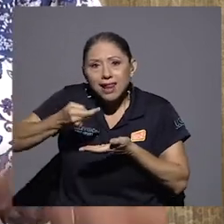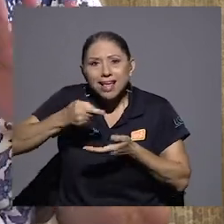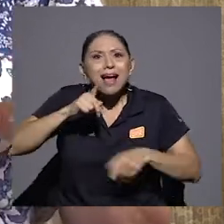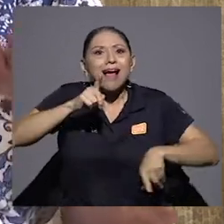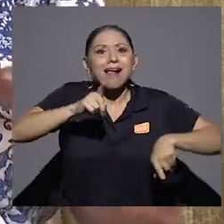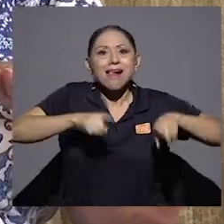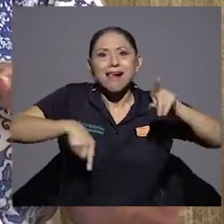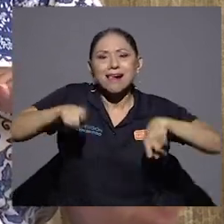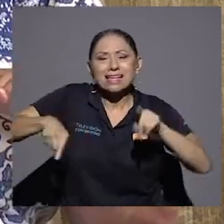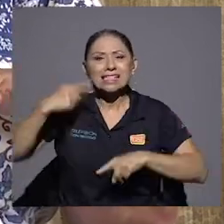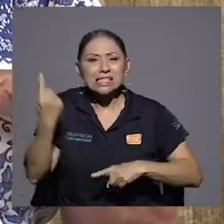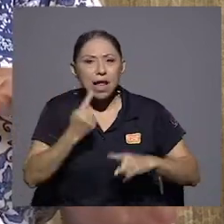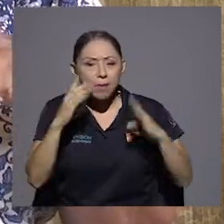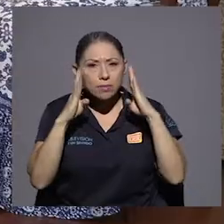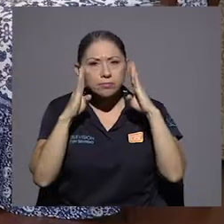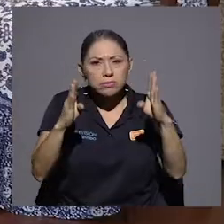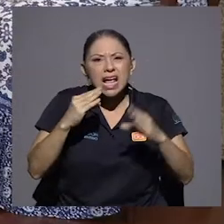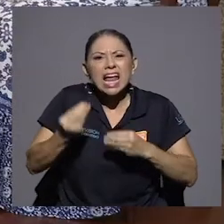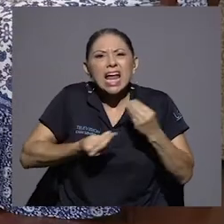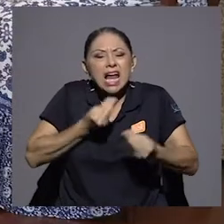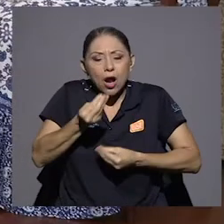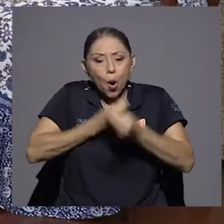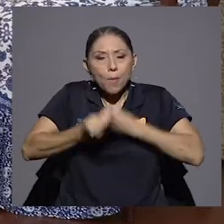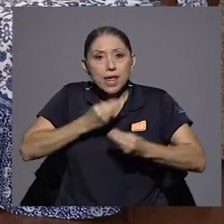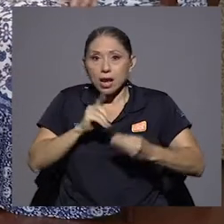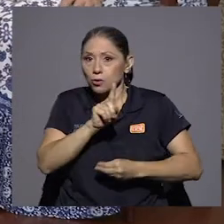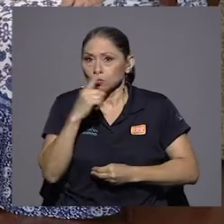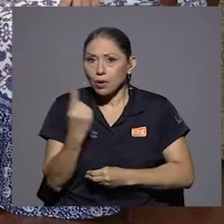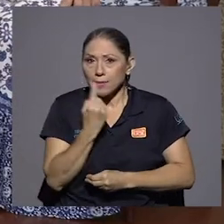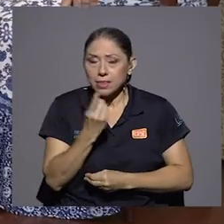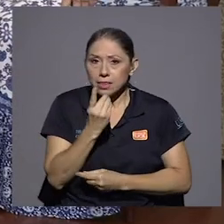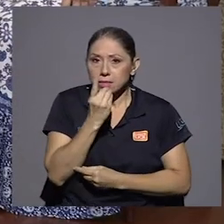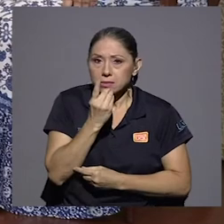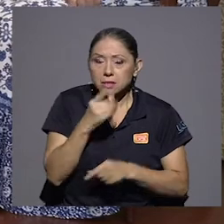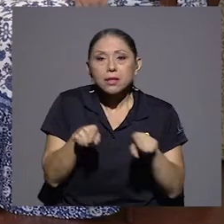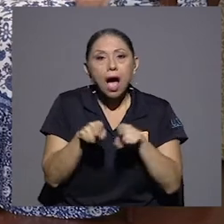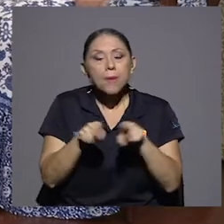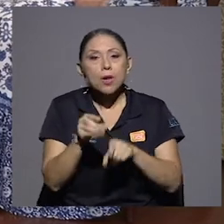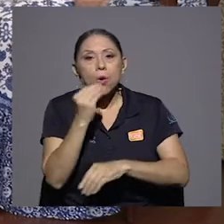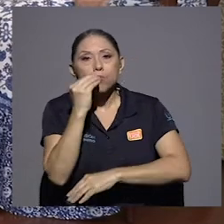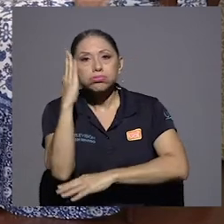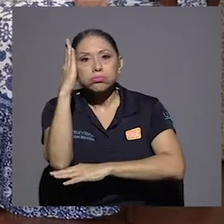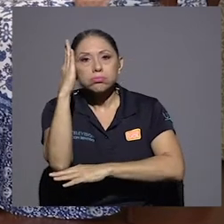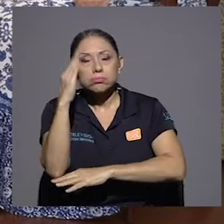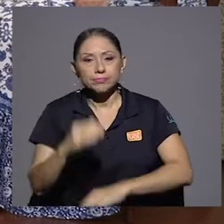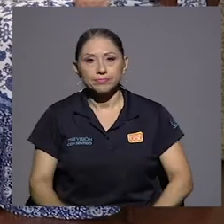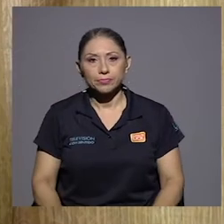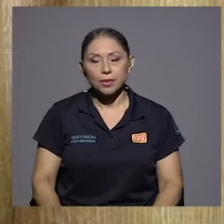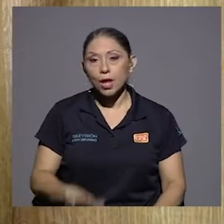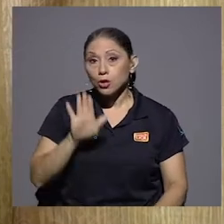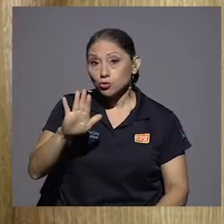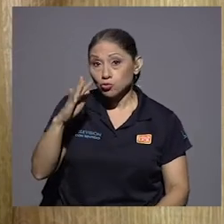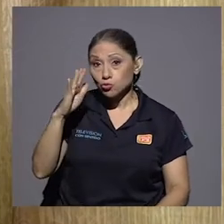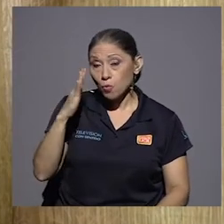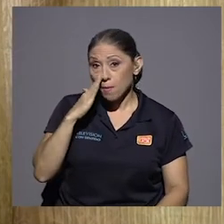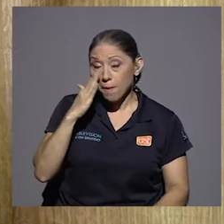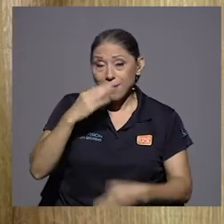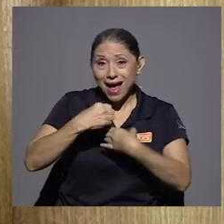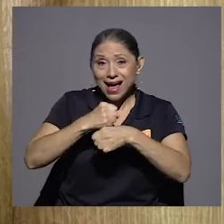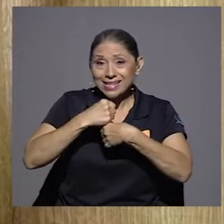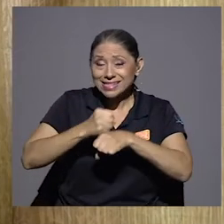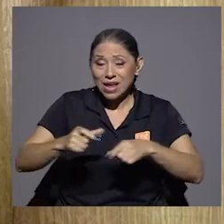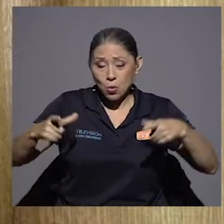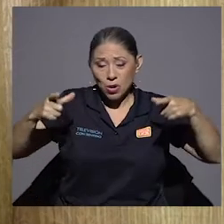como muy pendiente de qué se comía, no solo en desayuno, sino en almuerzo. Y su mamá hacía un queque seco